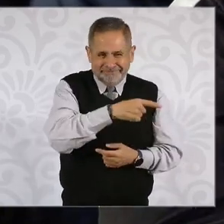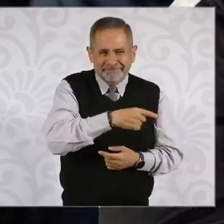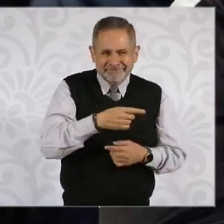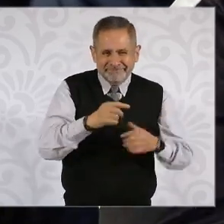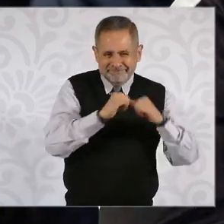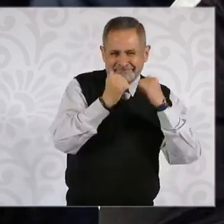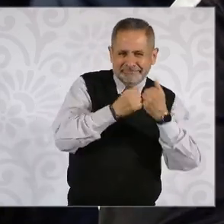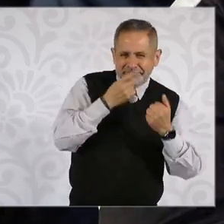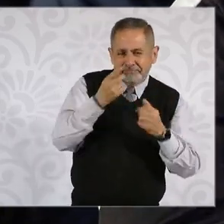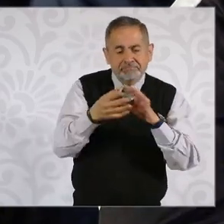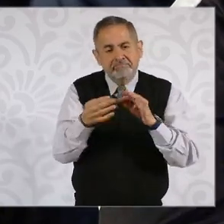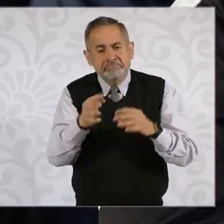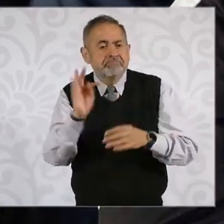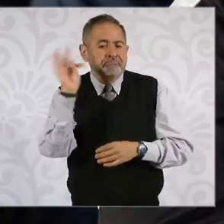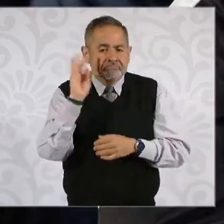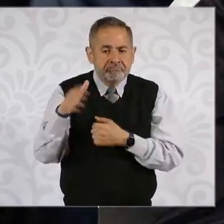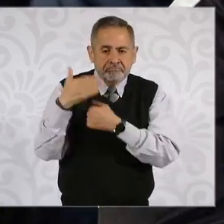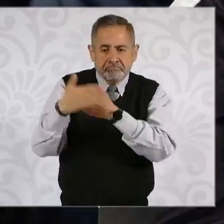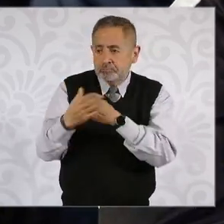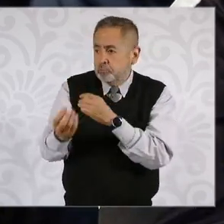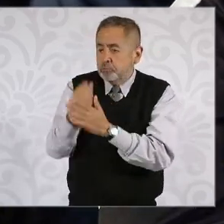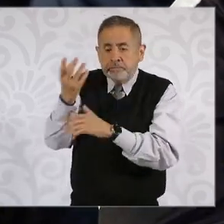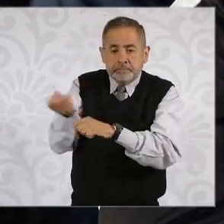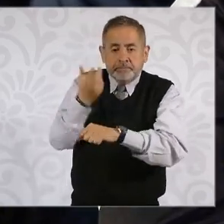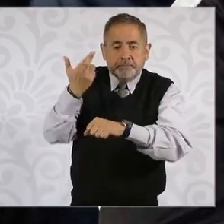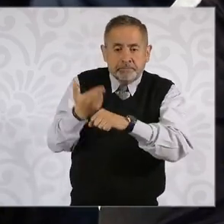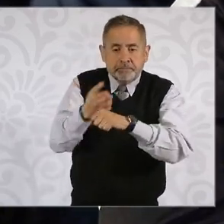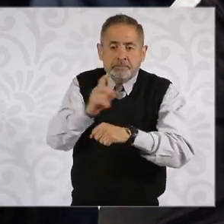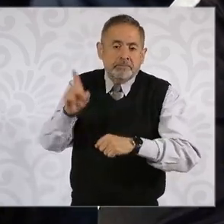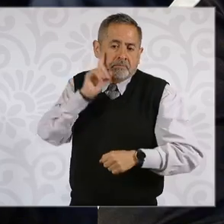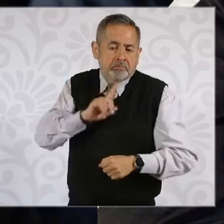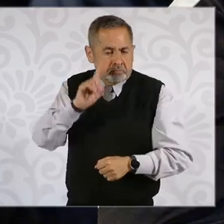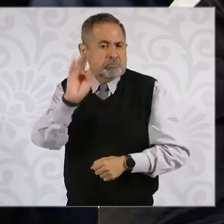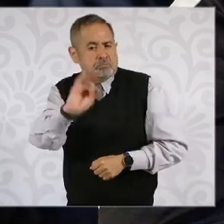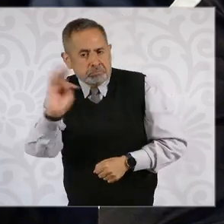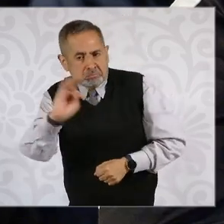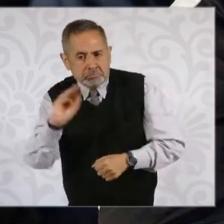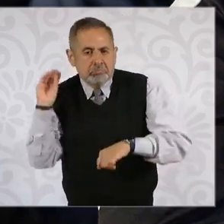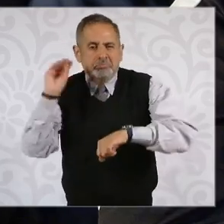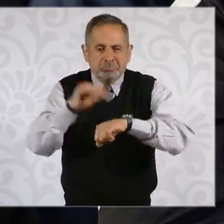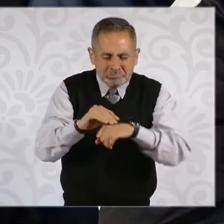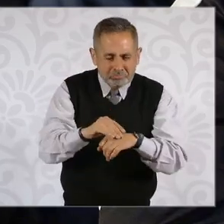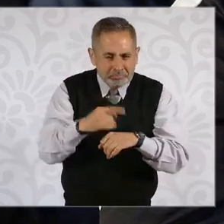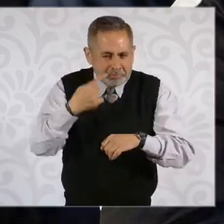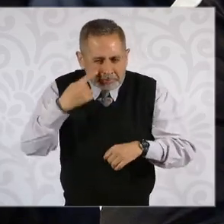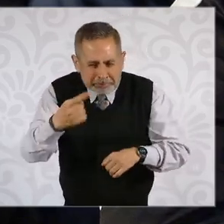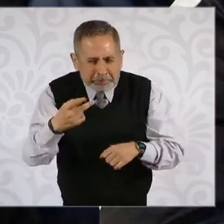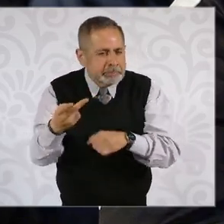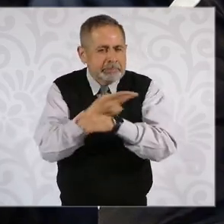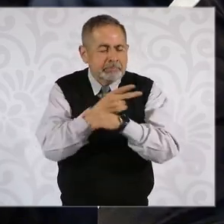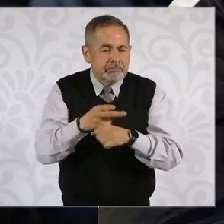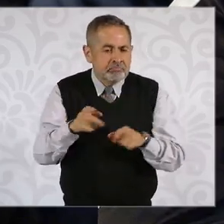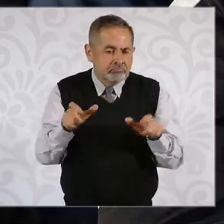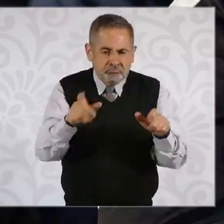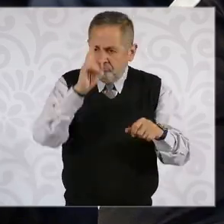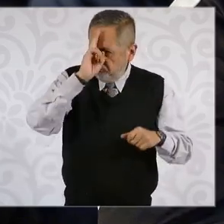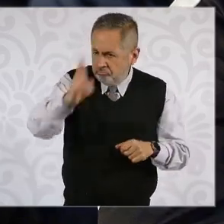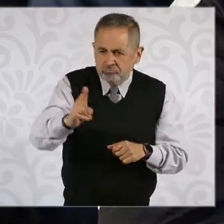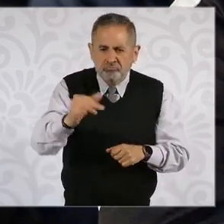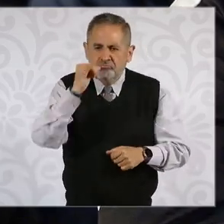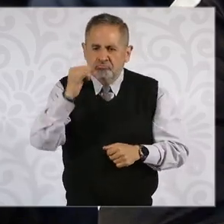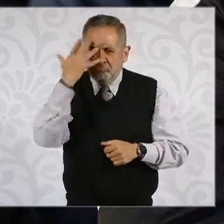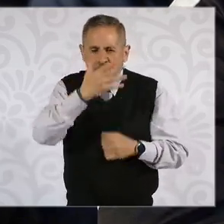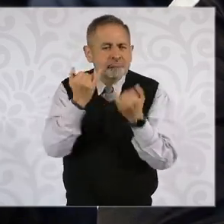seguramente ahora con esta secretaría de las mujeres se podría poner especial atención en este